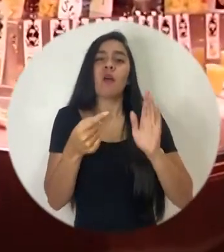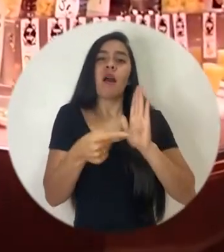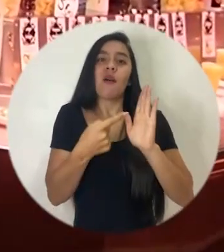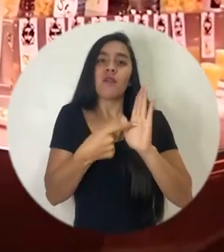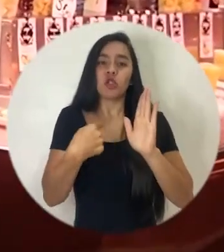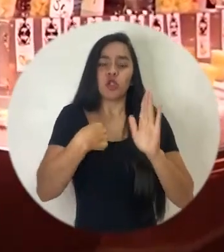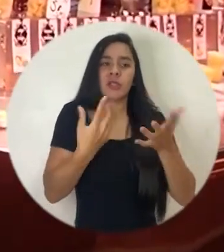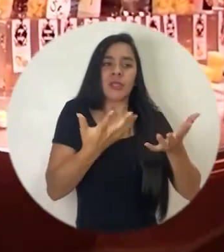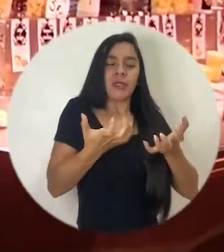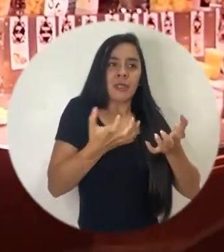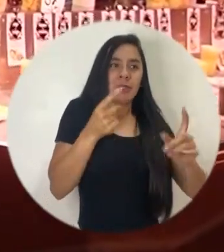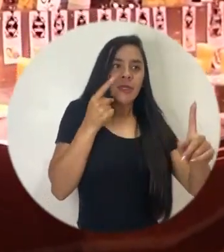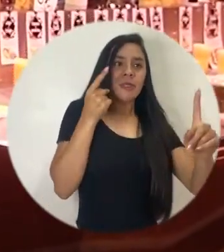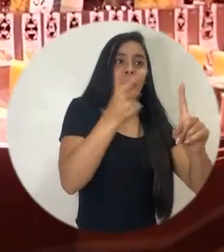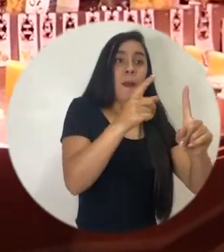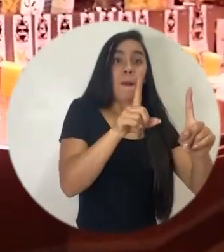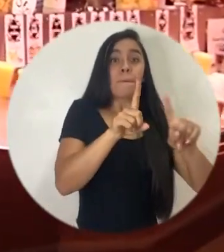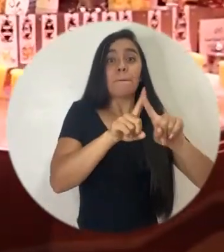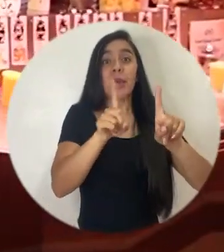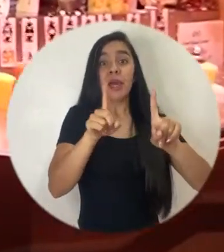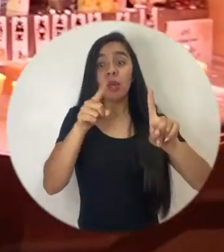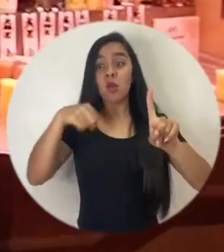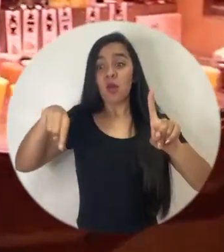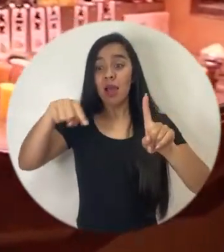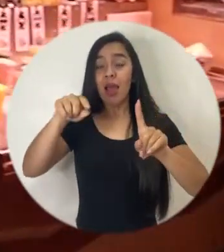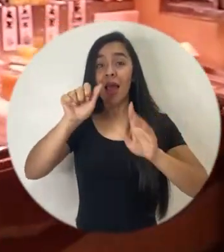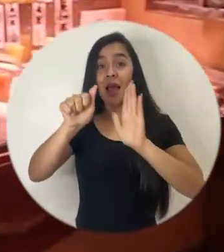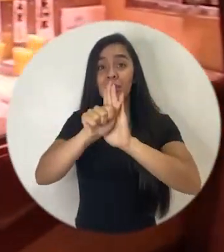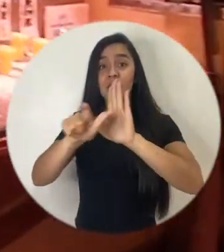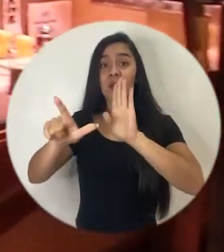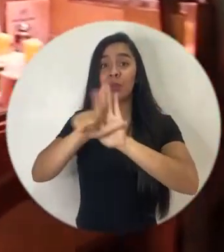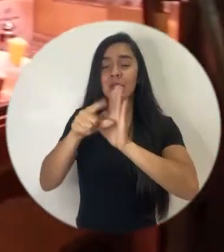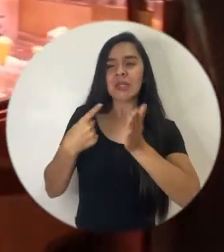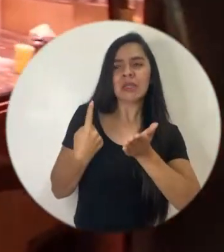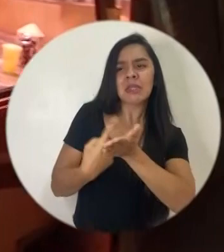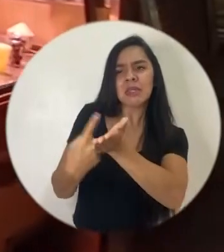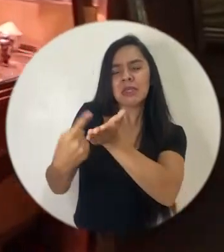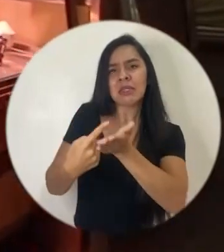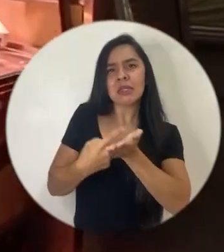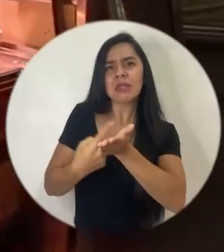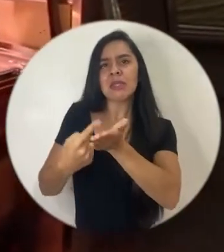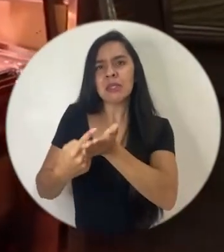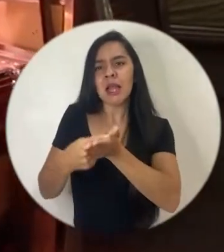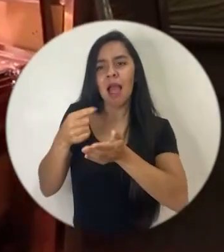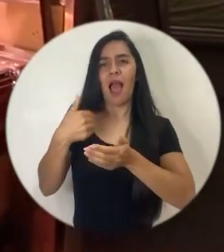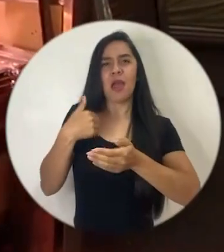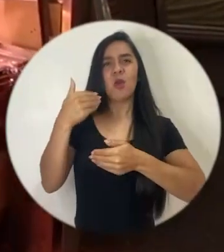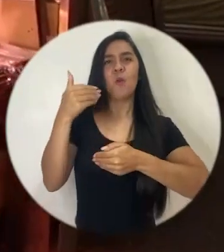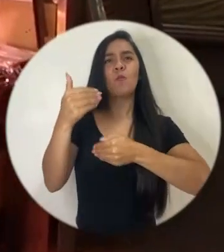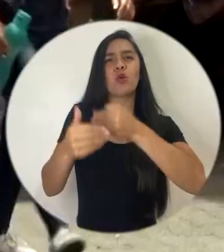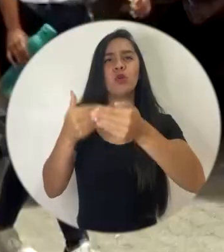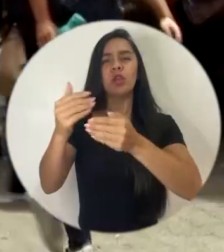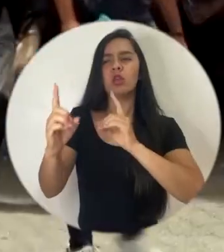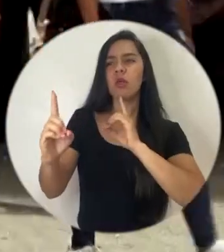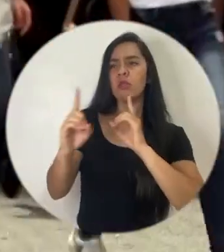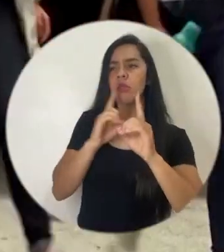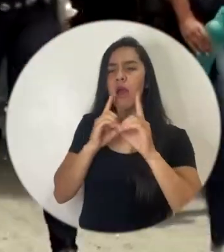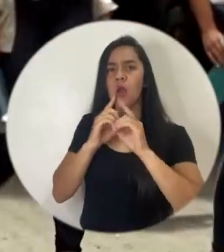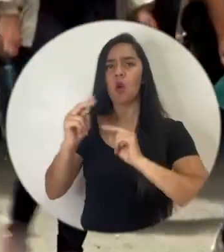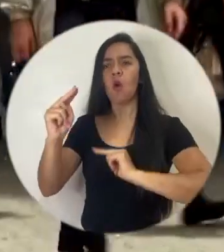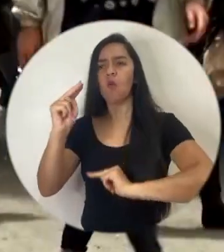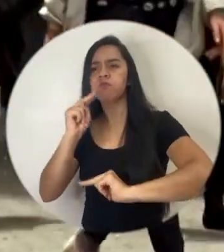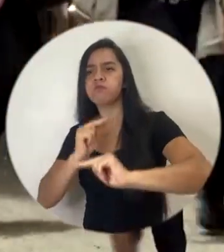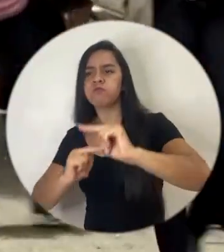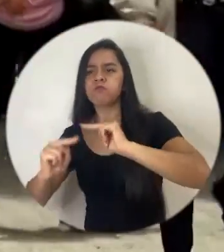uno quiere algo, pero dentro de lo que es la Asamblea Legislativa está ese proceso de